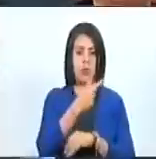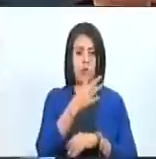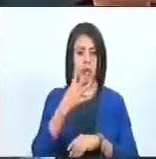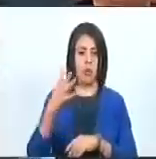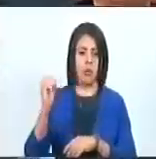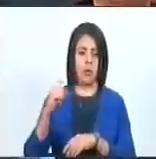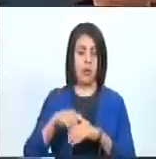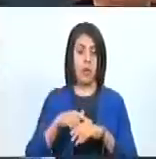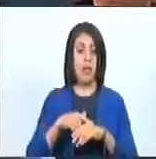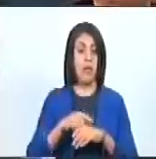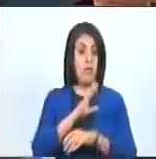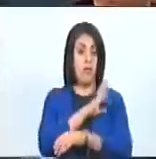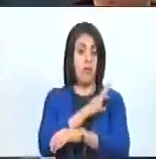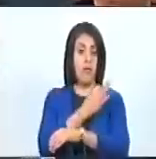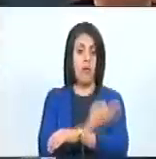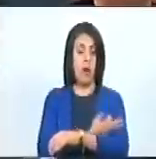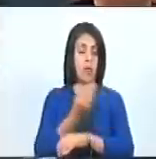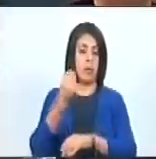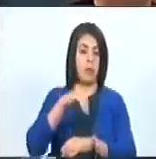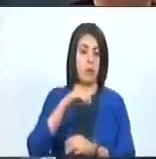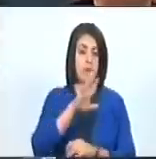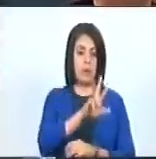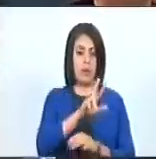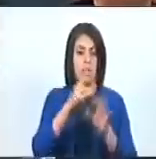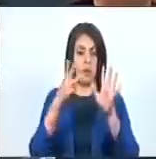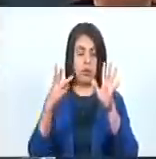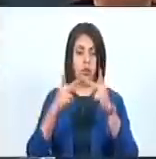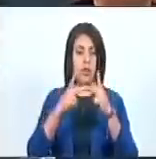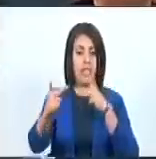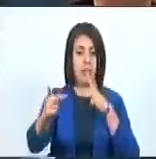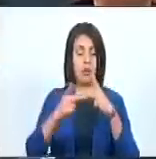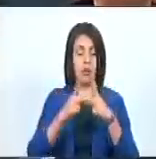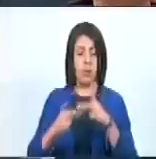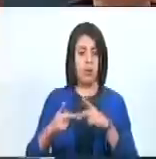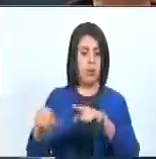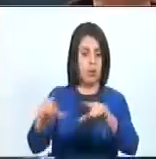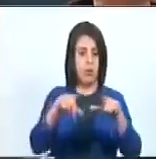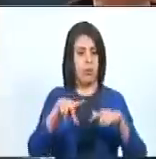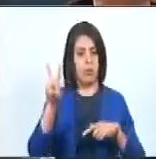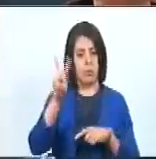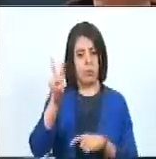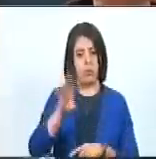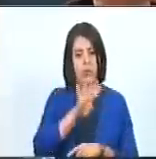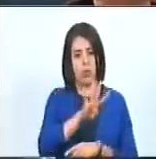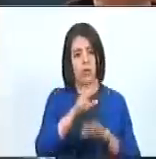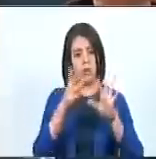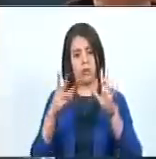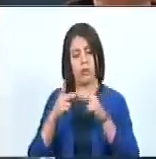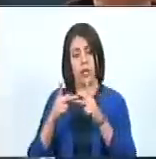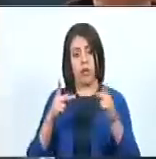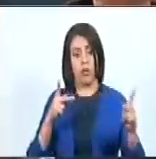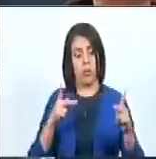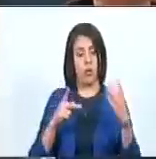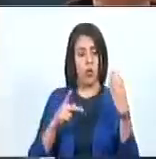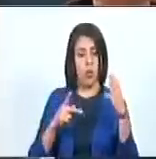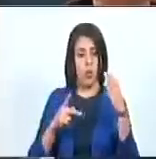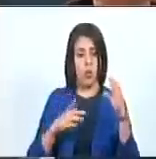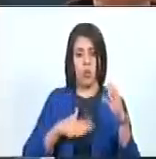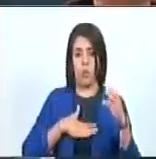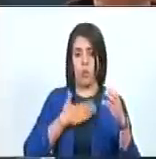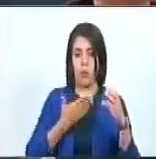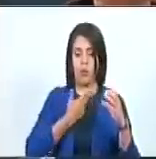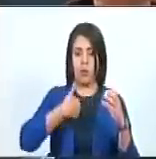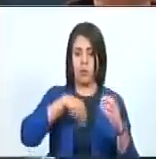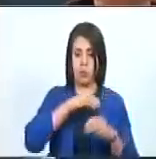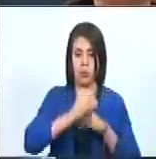kilovatios y más de 38 kilómetros por el lado venezolano y 48 kilómetros por el lado colombiano, donde pudiéramos